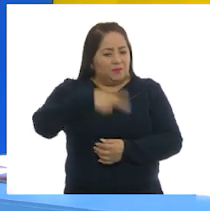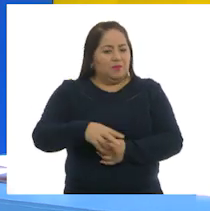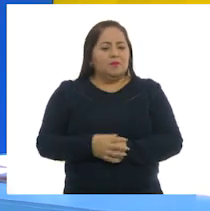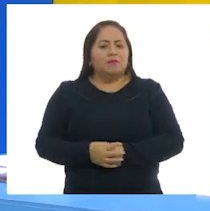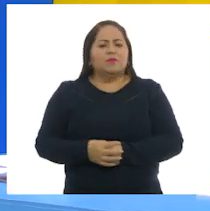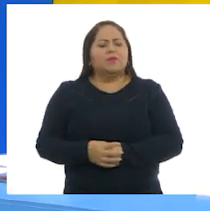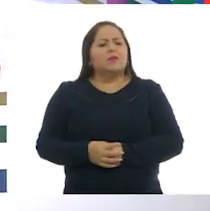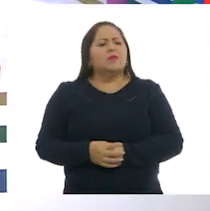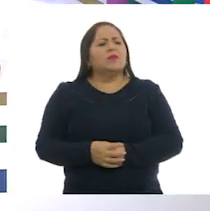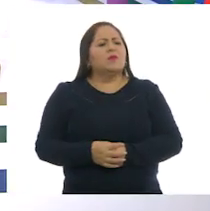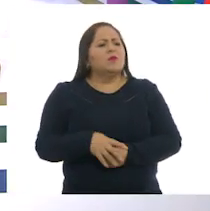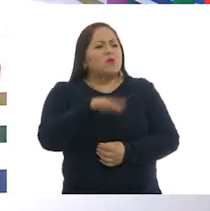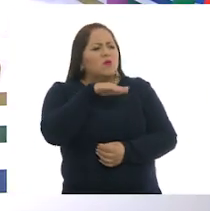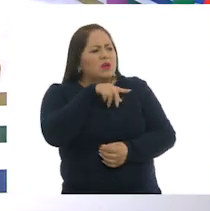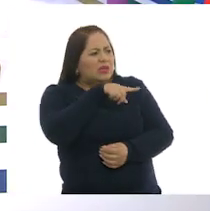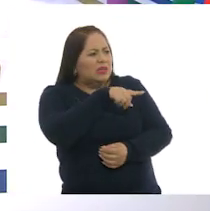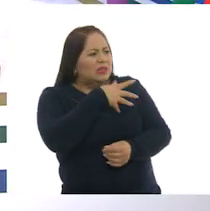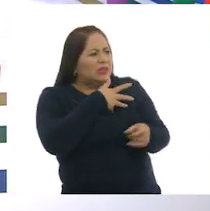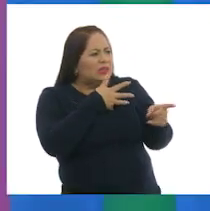Larisa, ¿qué traes ahí?